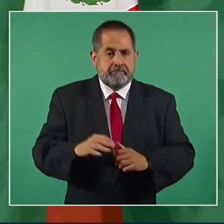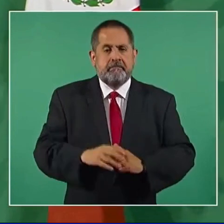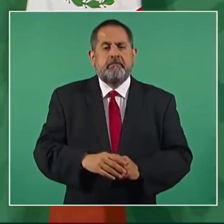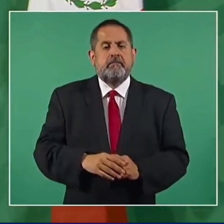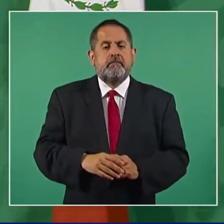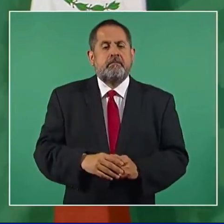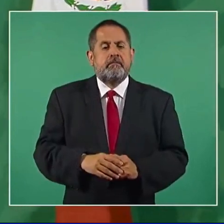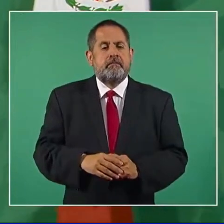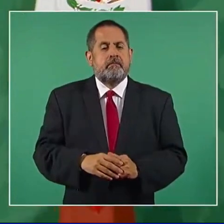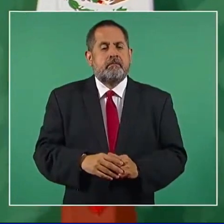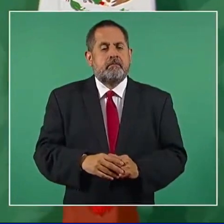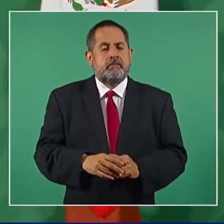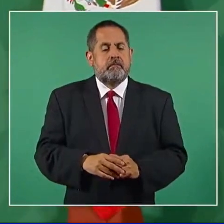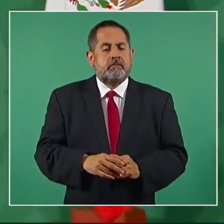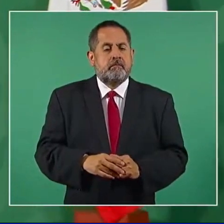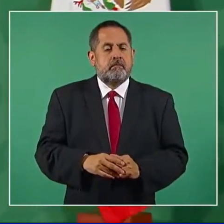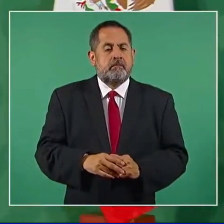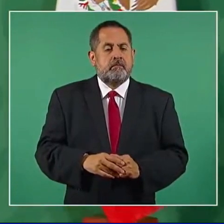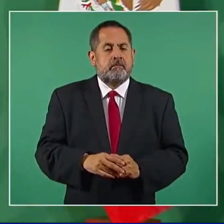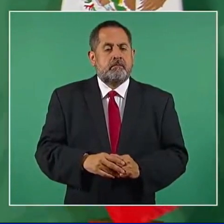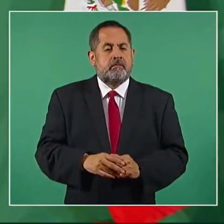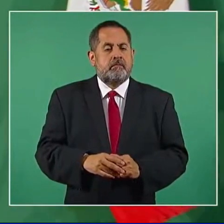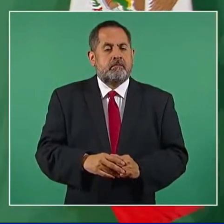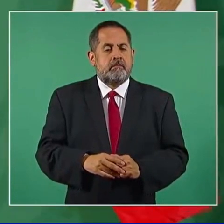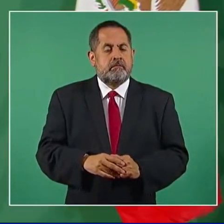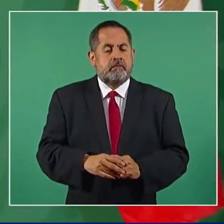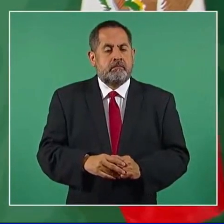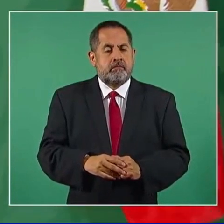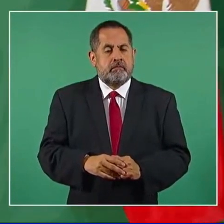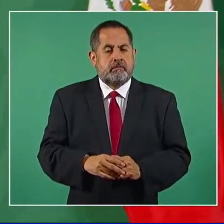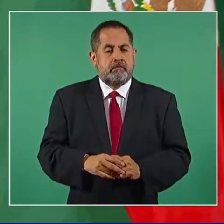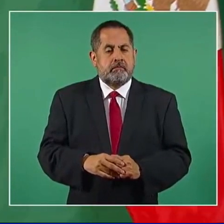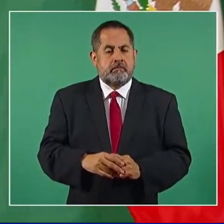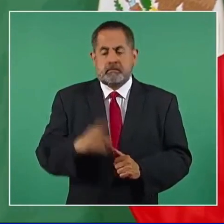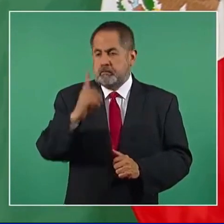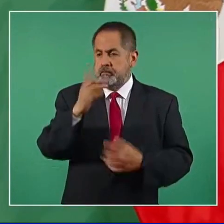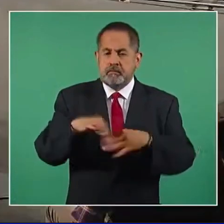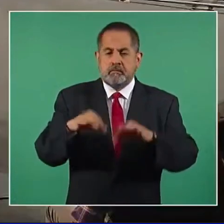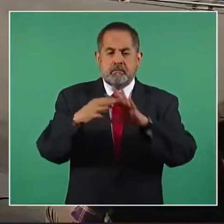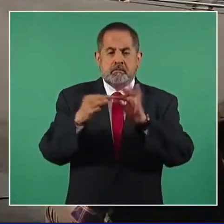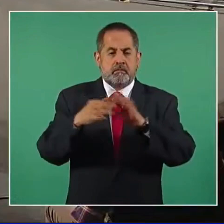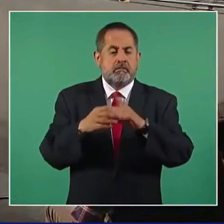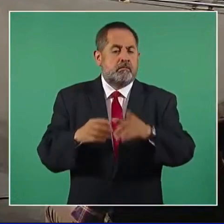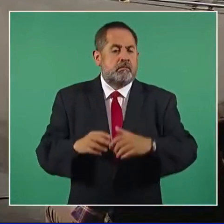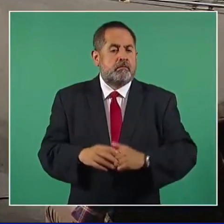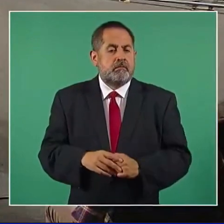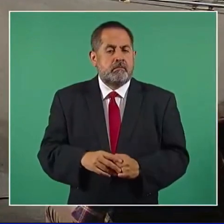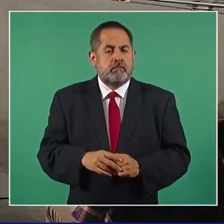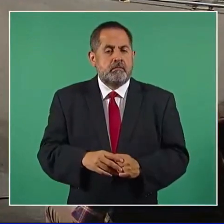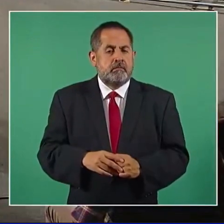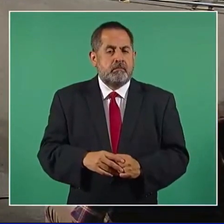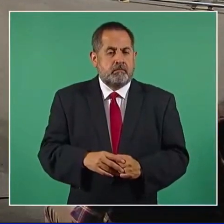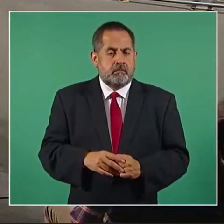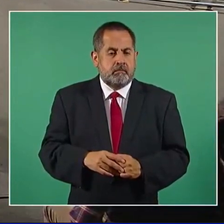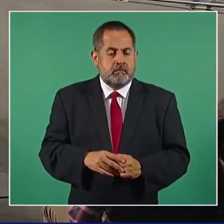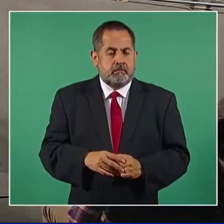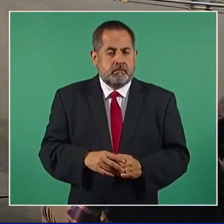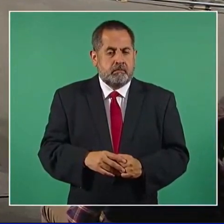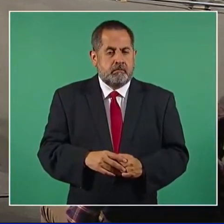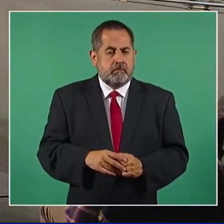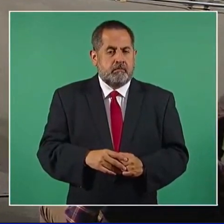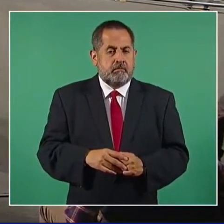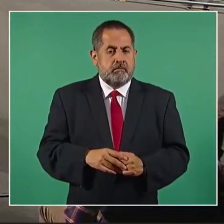lo importante de las